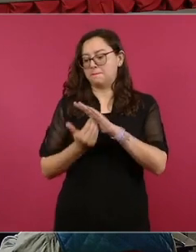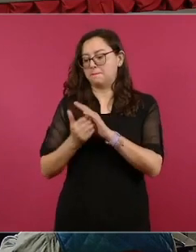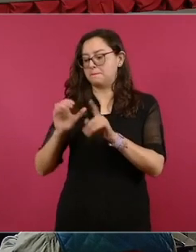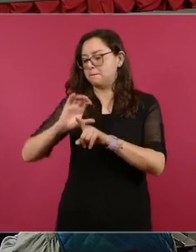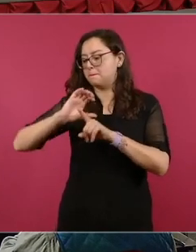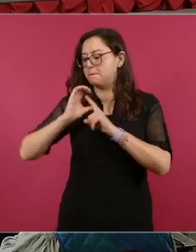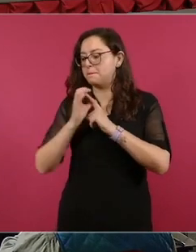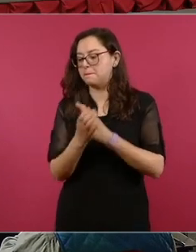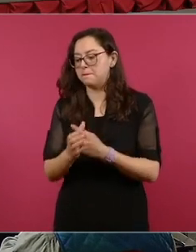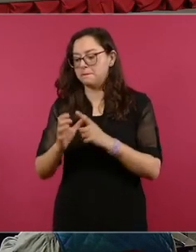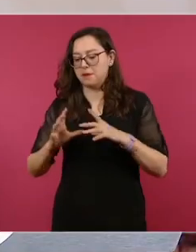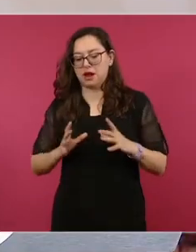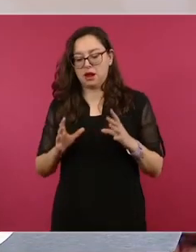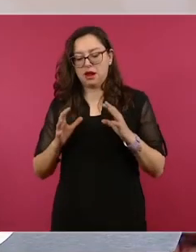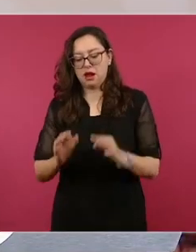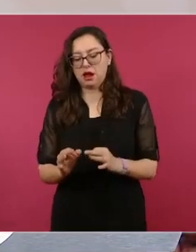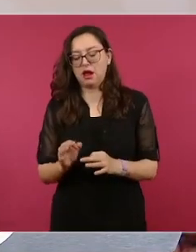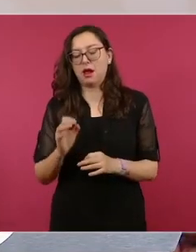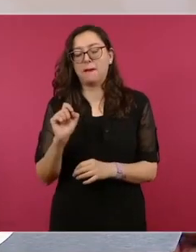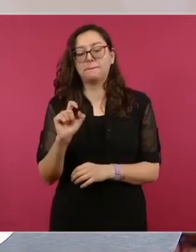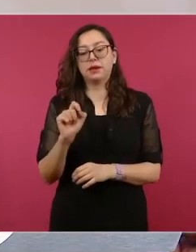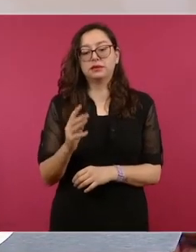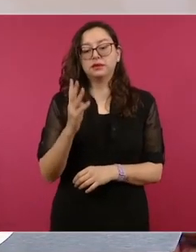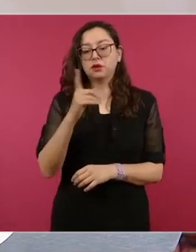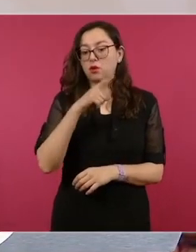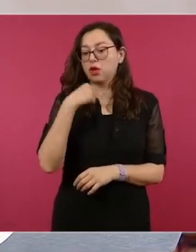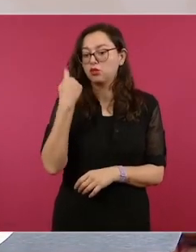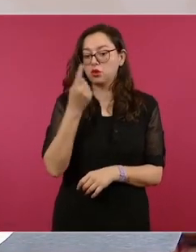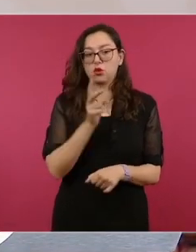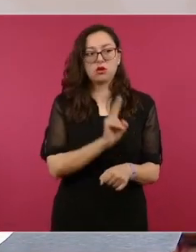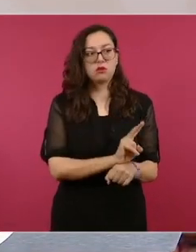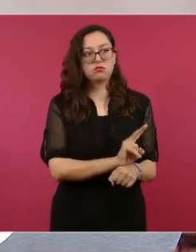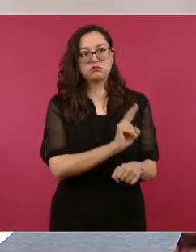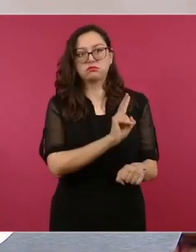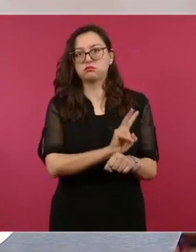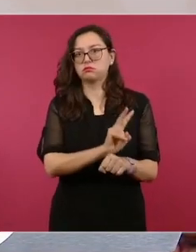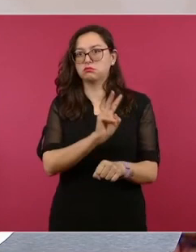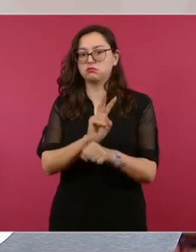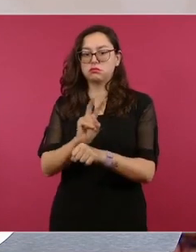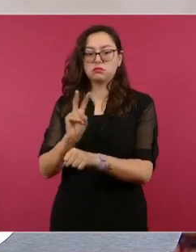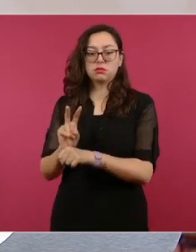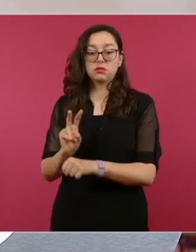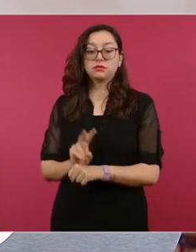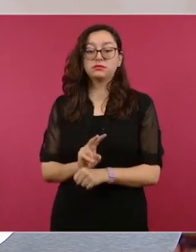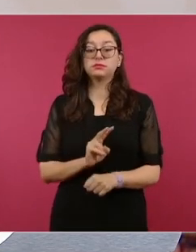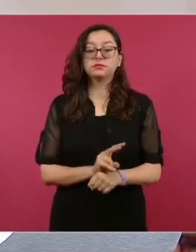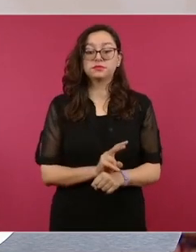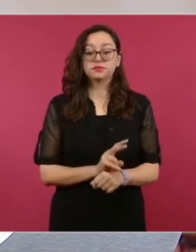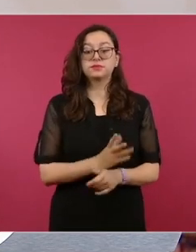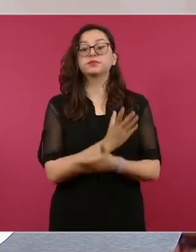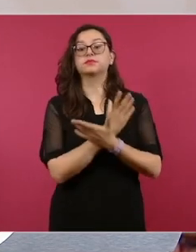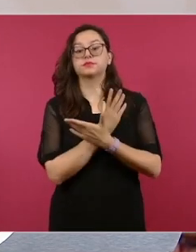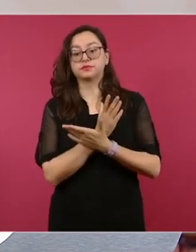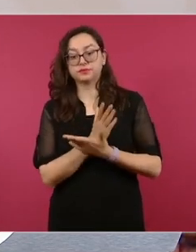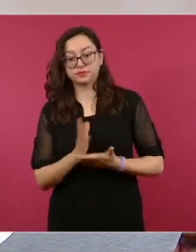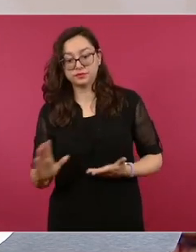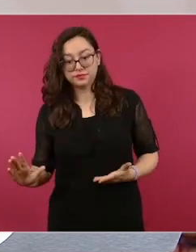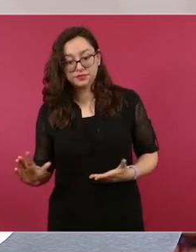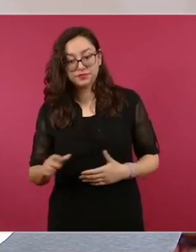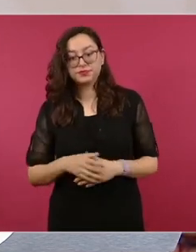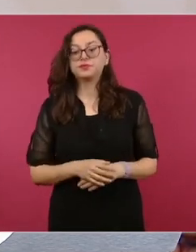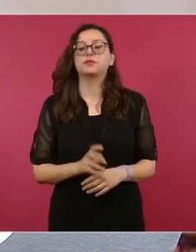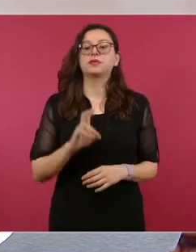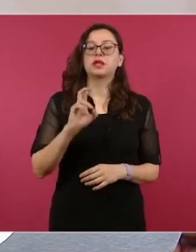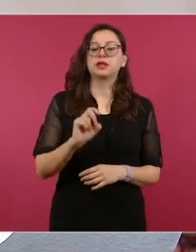para vigilar y dar seguimiento a esta estrategia. Adicionalmente, a través de las